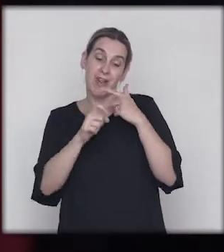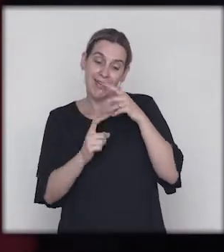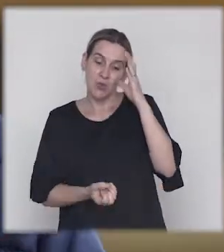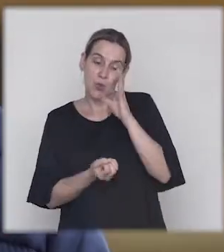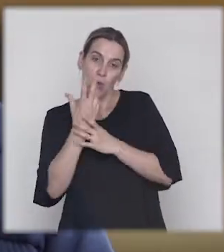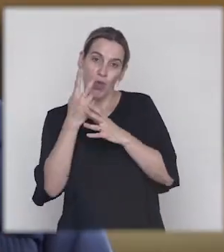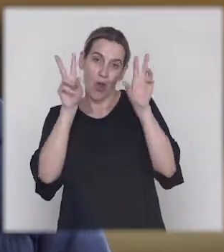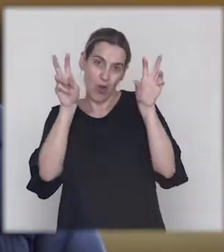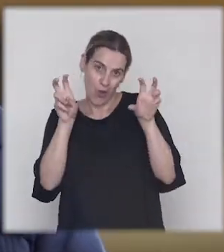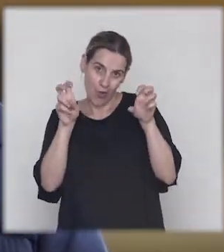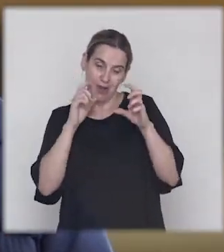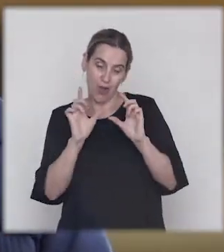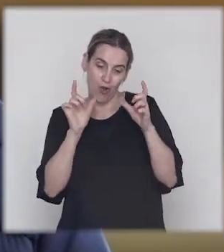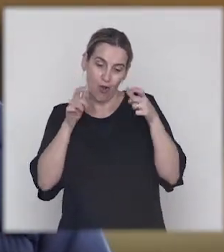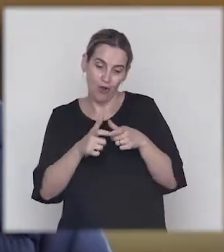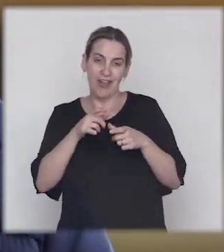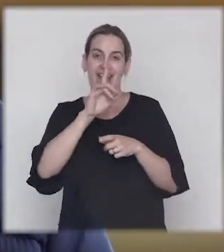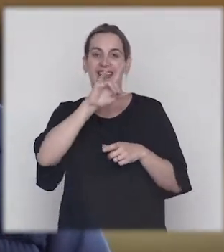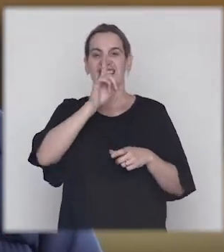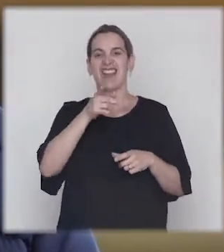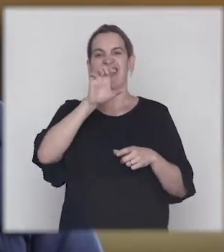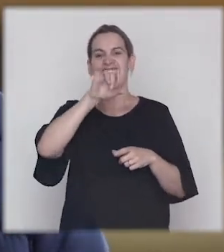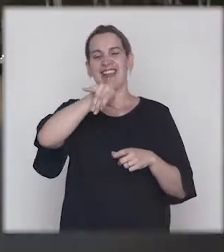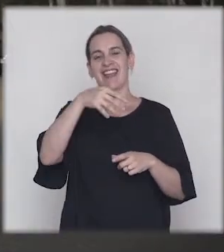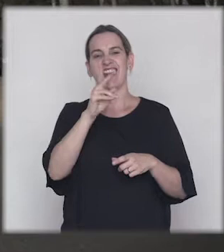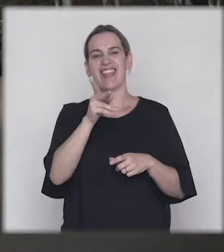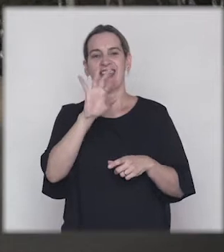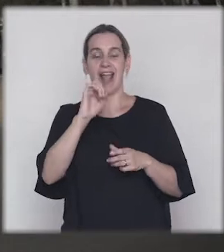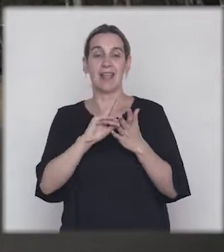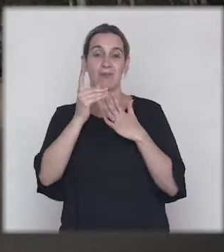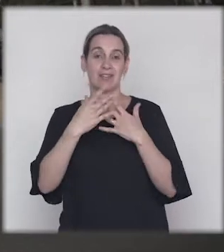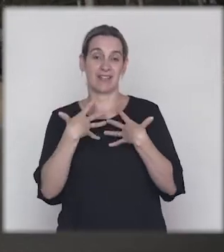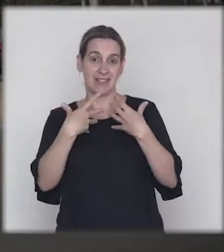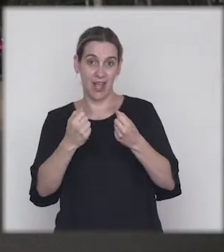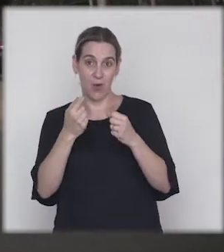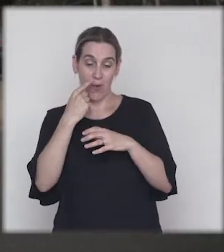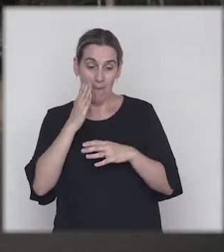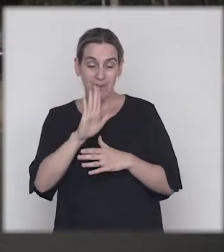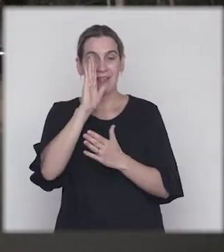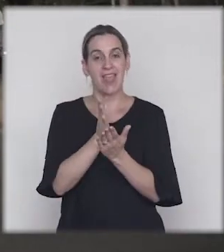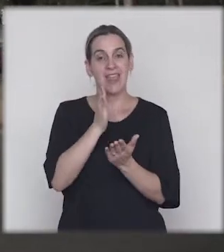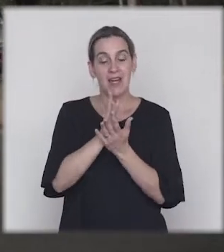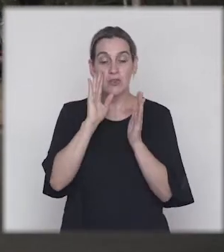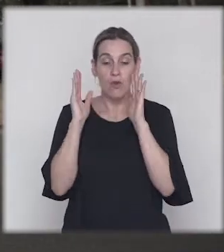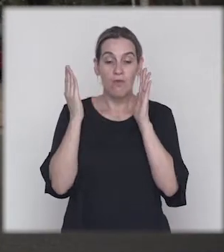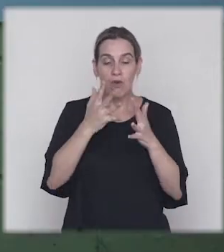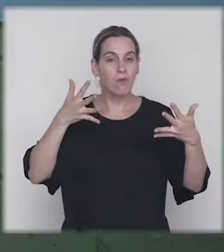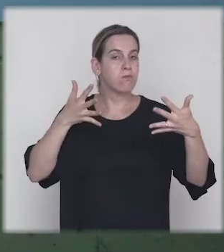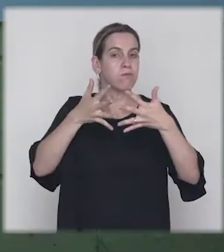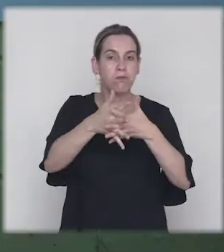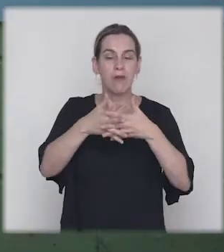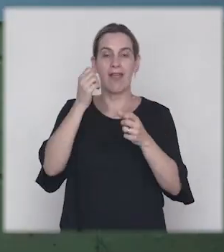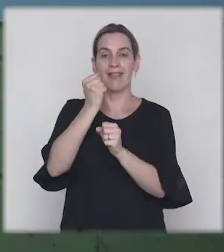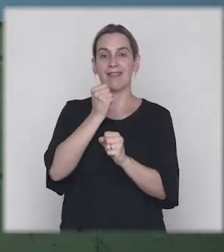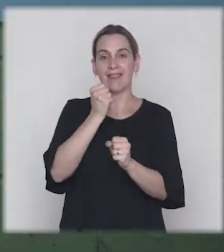surgió un poco el colectivo Jeringa y el proyecto A Tu Salud. El enfoque de derechos es un enfoque que transversaliza